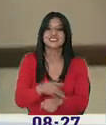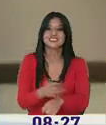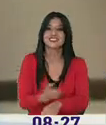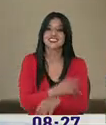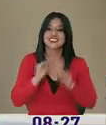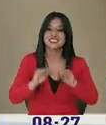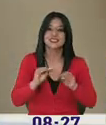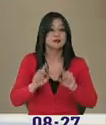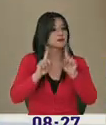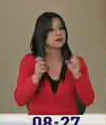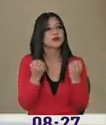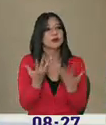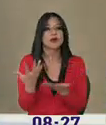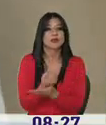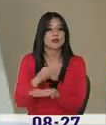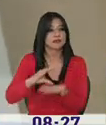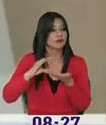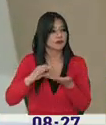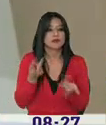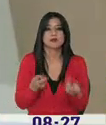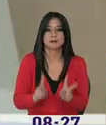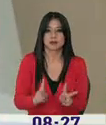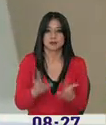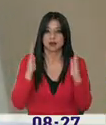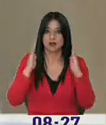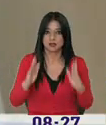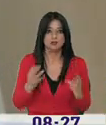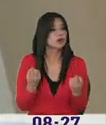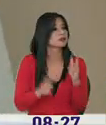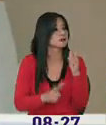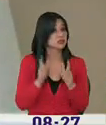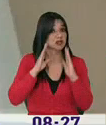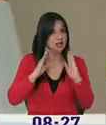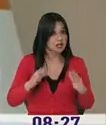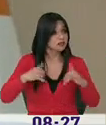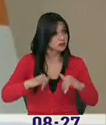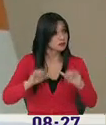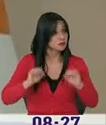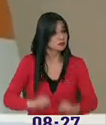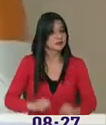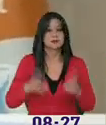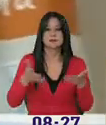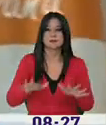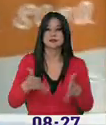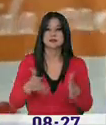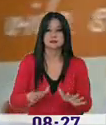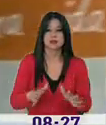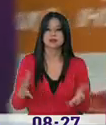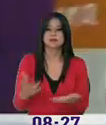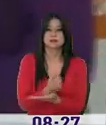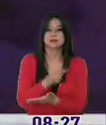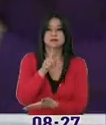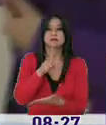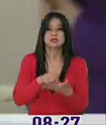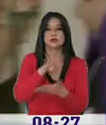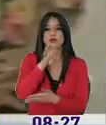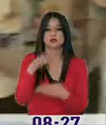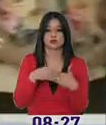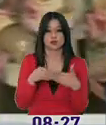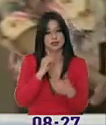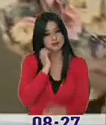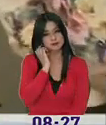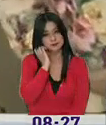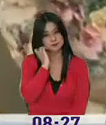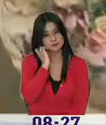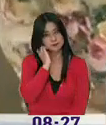¿Cuánto se espera recaudar y con esto podrían atender a cuántos pacientes? Bueno, aproximadamente esperamos recaudar 1,400 dólares y